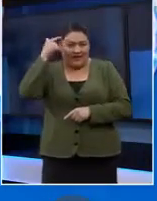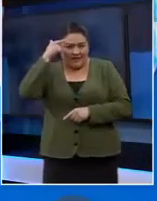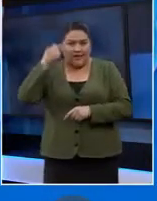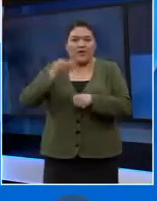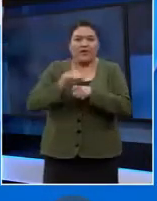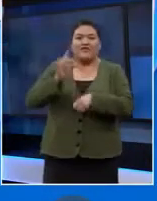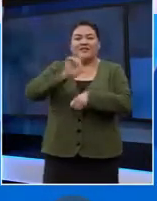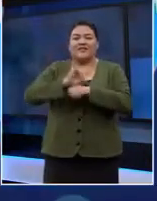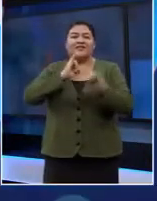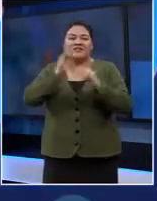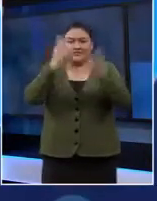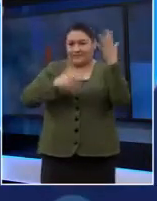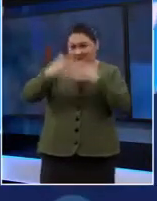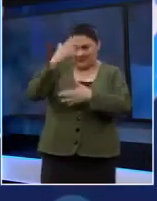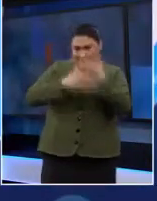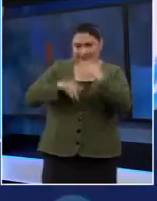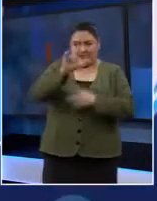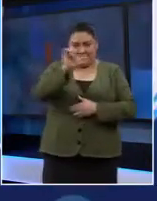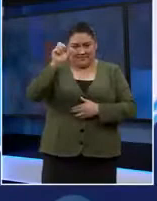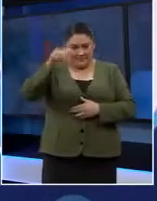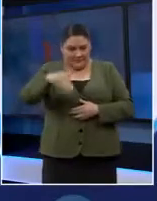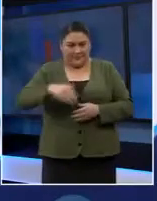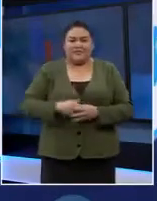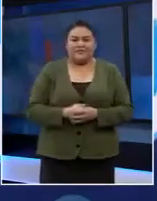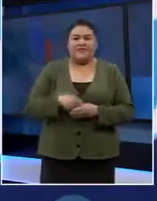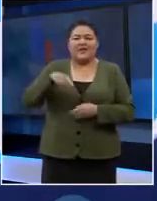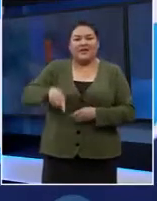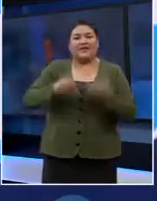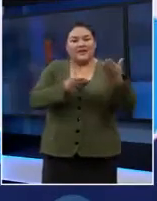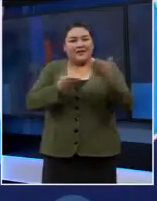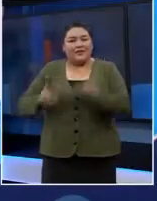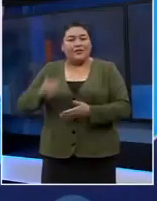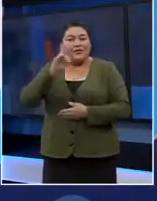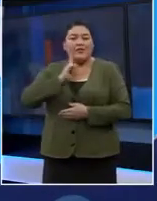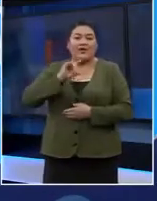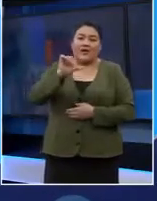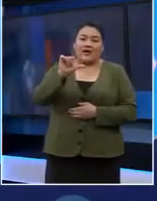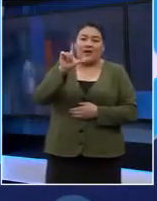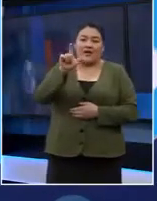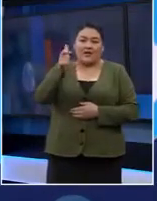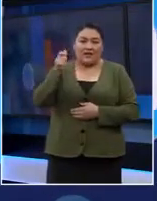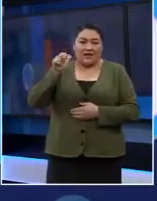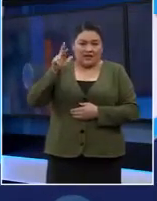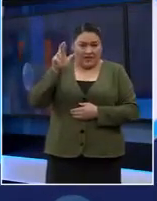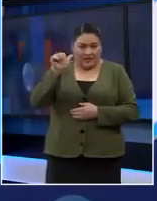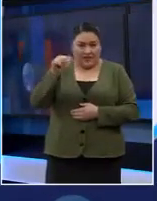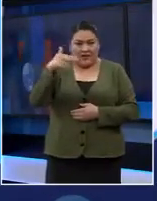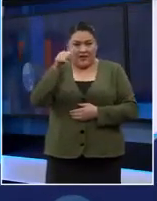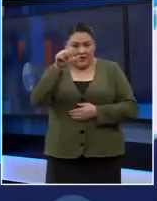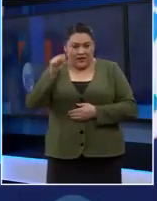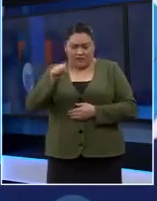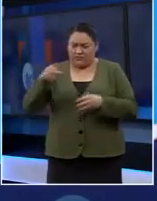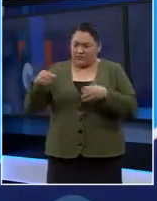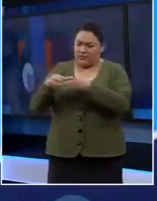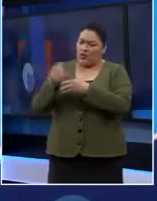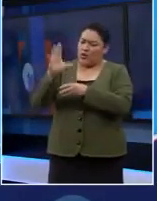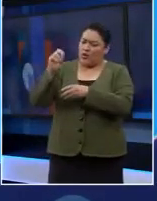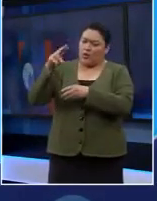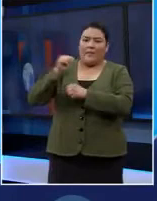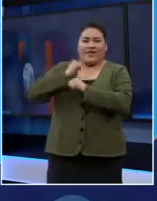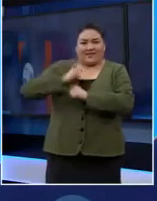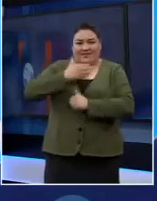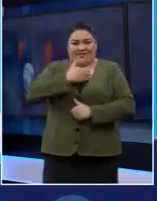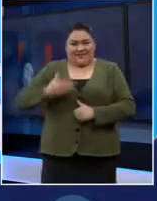ocasión está facilitando el lenguaje de señas. Ya está en el estudio Alejandra Haas. Ella es presidenta del Consejo Nacional para Prevenir la Discriminación,